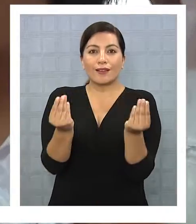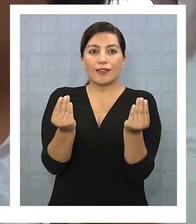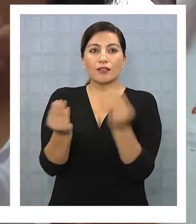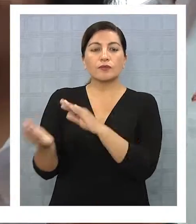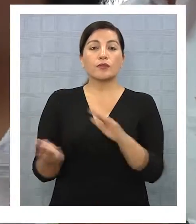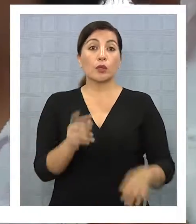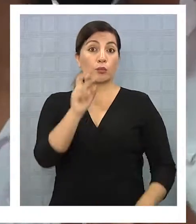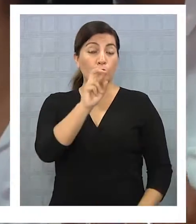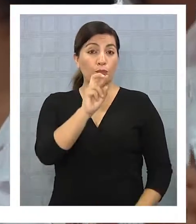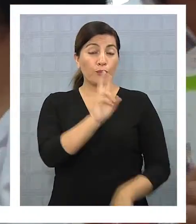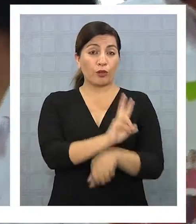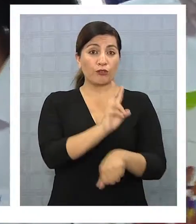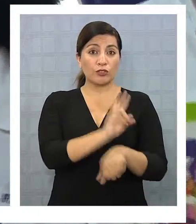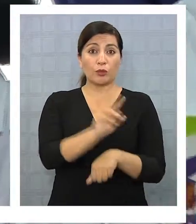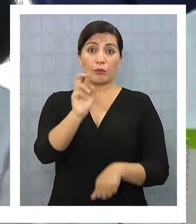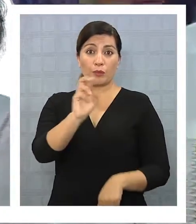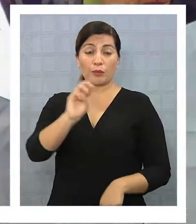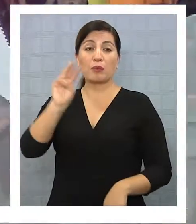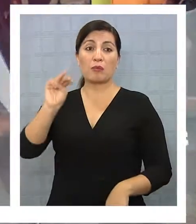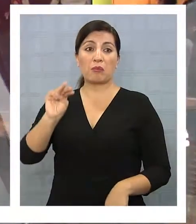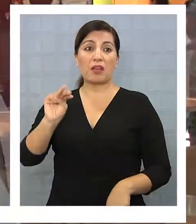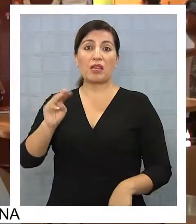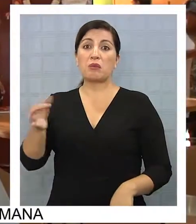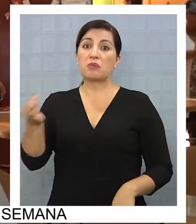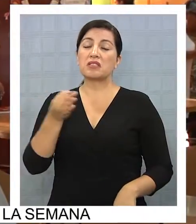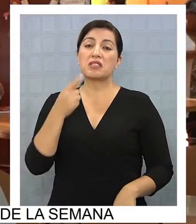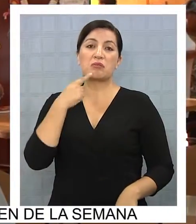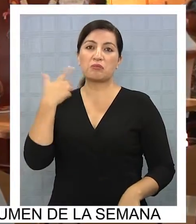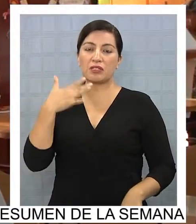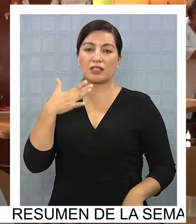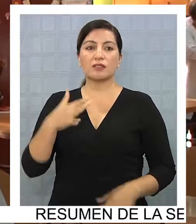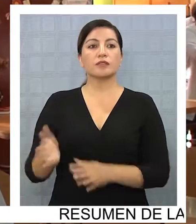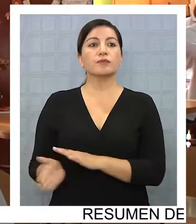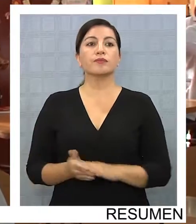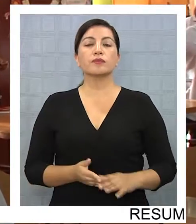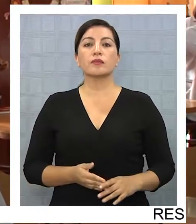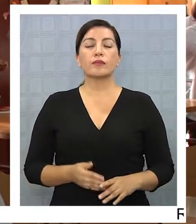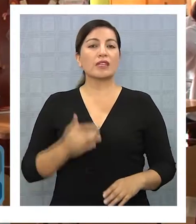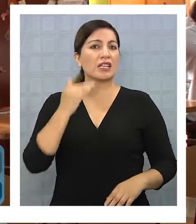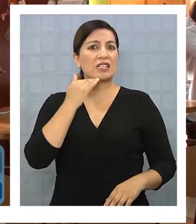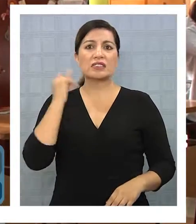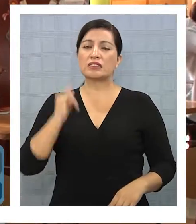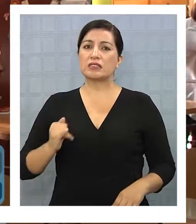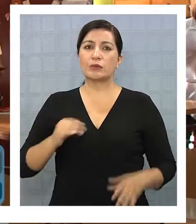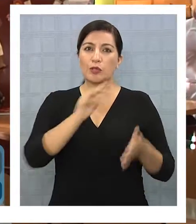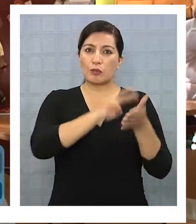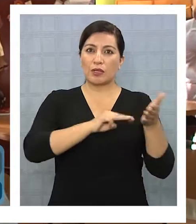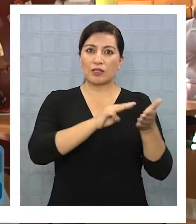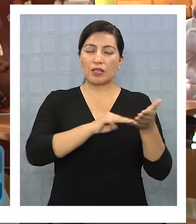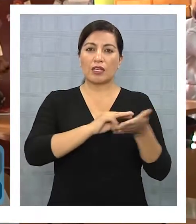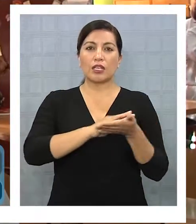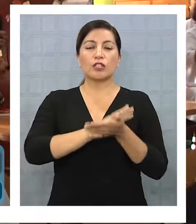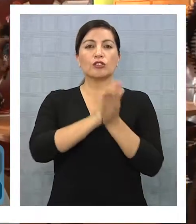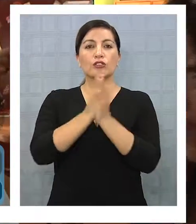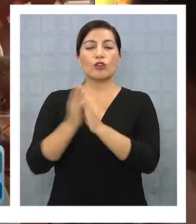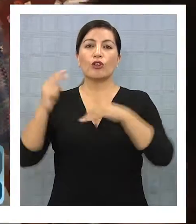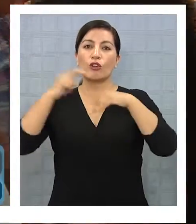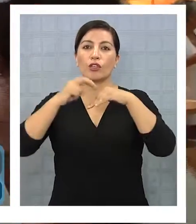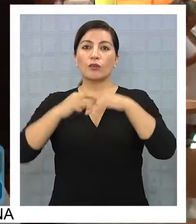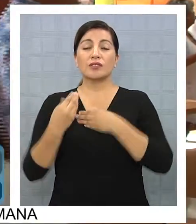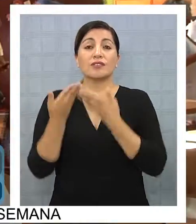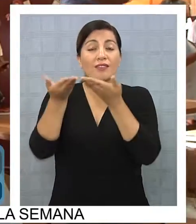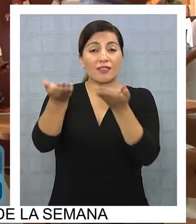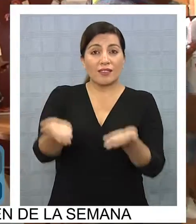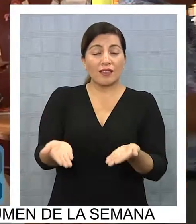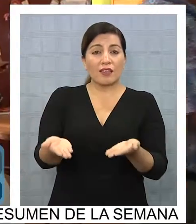apoderados comparten la relevancia del aporte. La mayoría de los materiales que entrega Coyaguasi son un gran aporte para el desarrollo